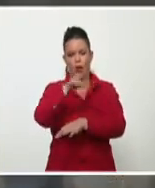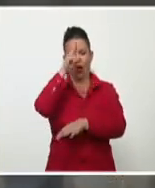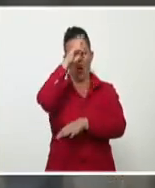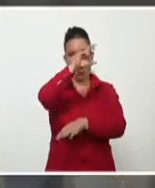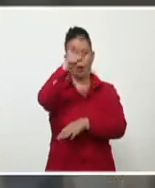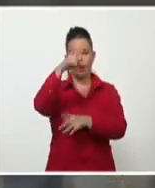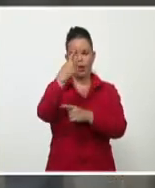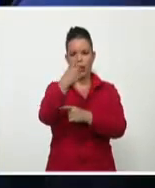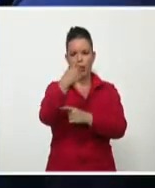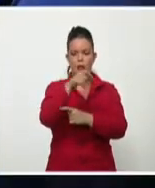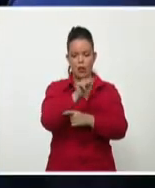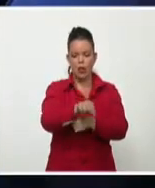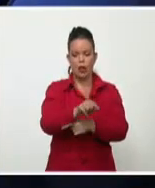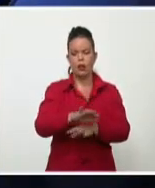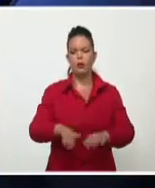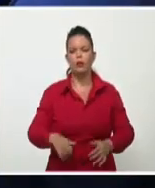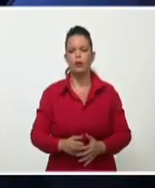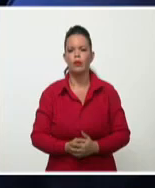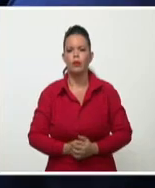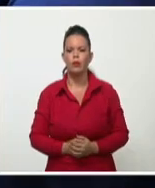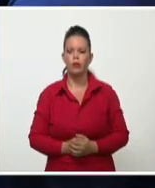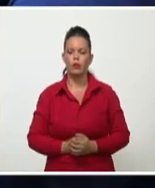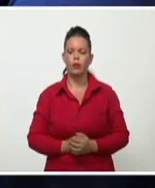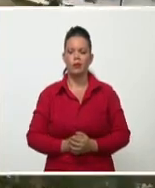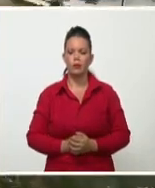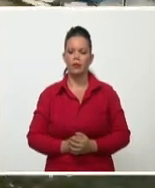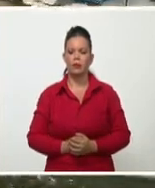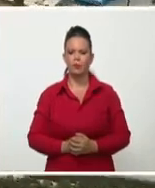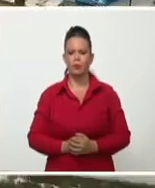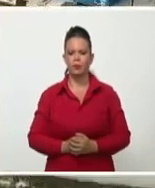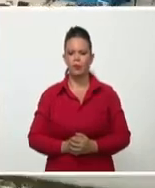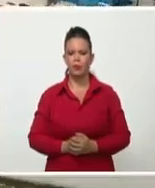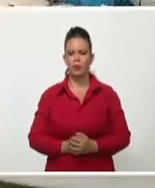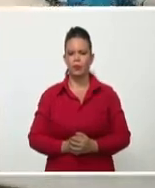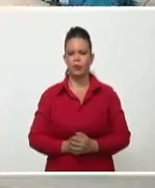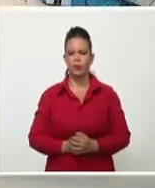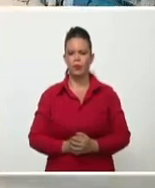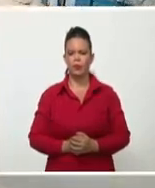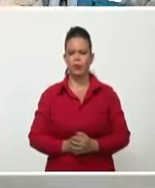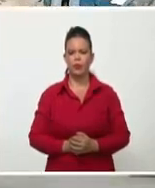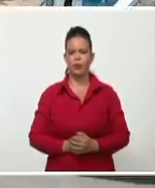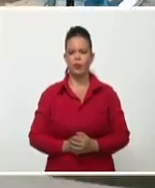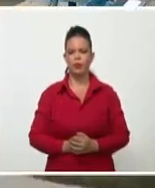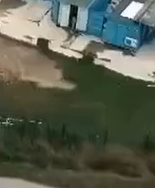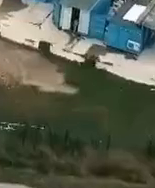la nación. Bernardo Espinosa, Sistema Informativo de la Televisión Cubana.